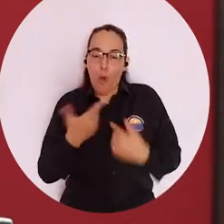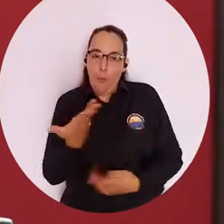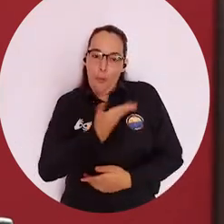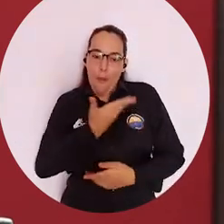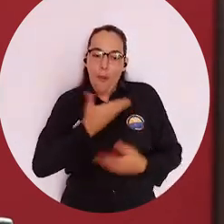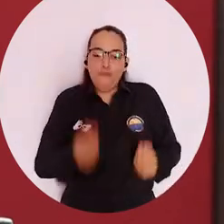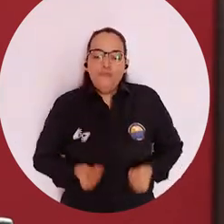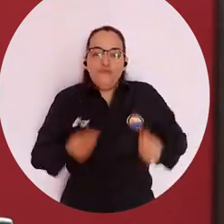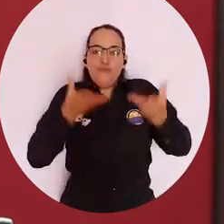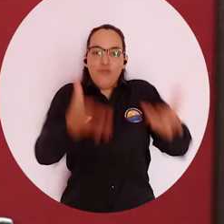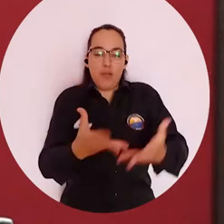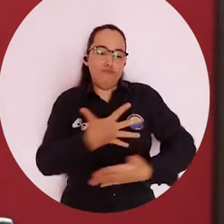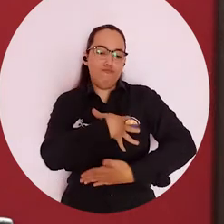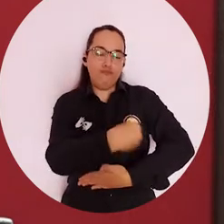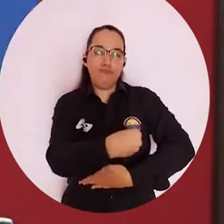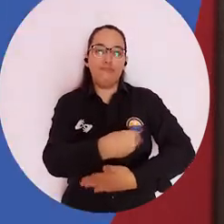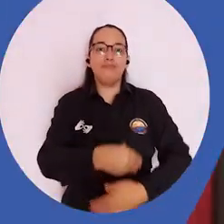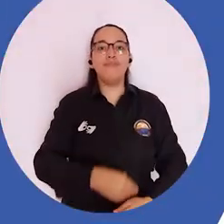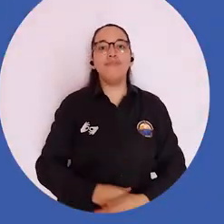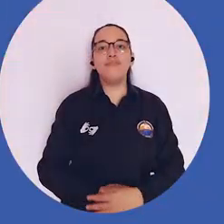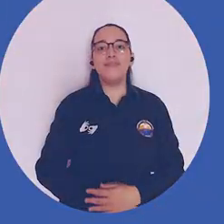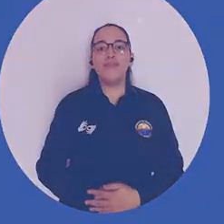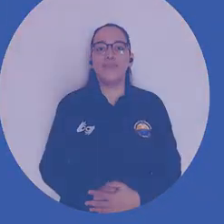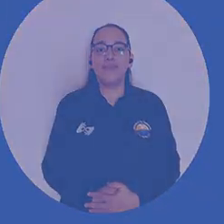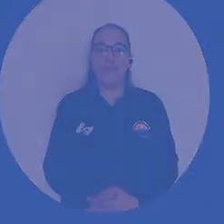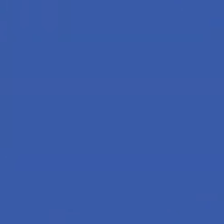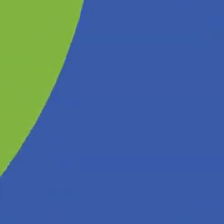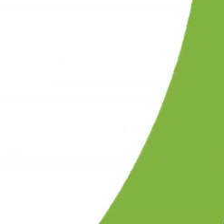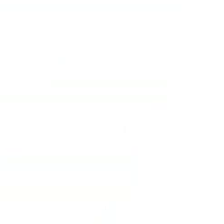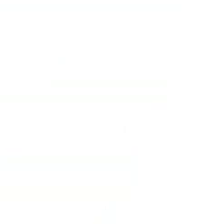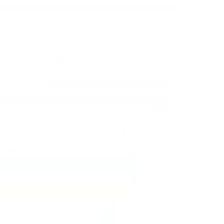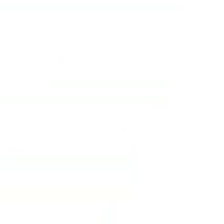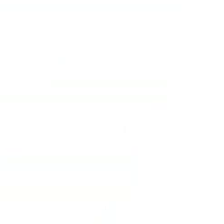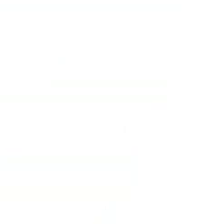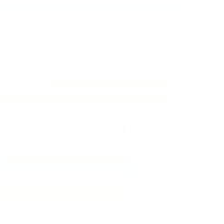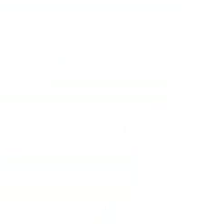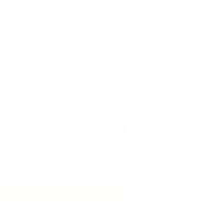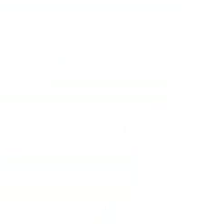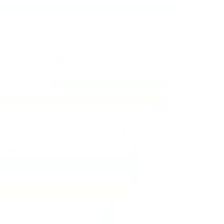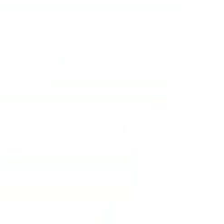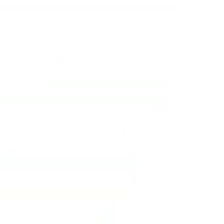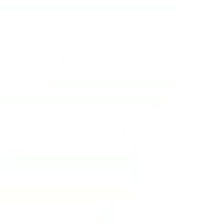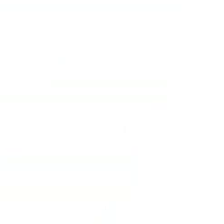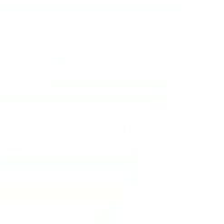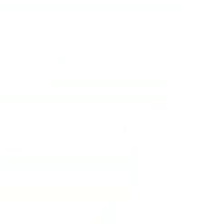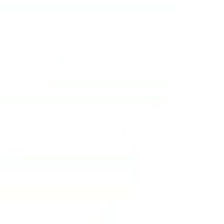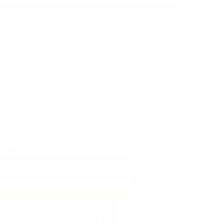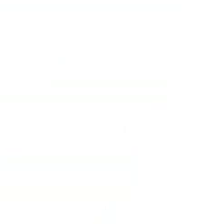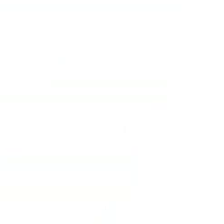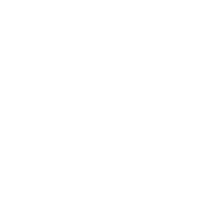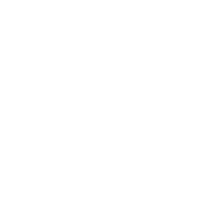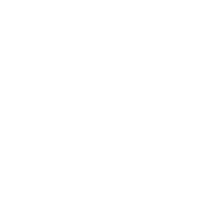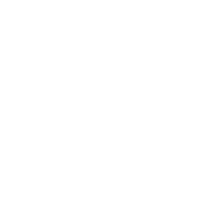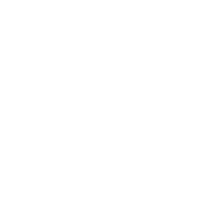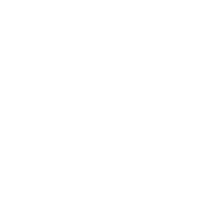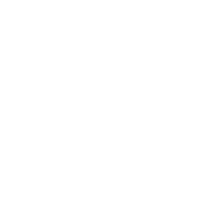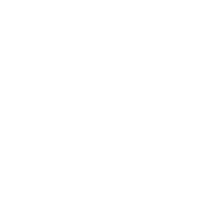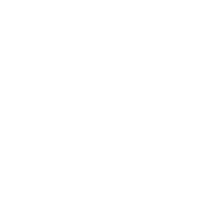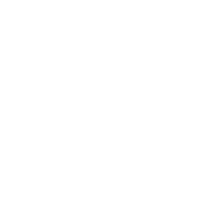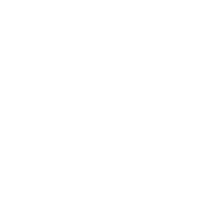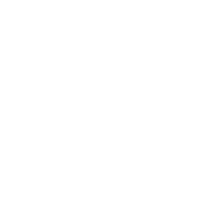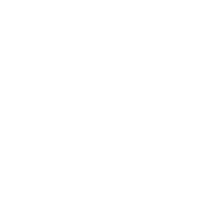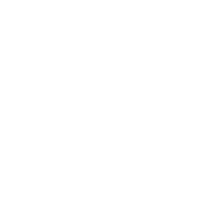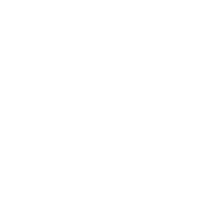aporte que yo como mamá le di a ese niño. Universidad del Magdalena, aún más incluyente e innovadora.